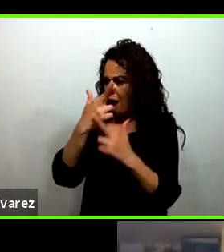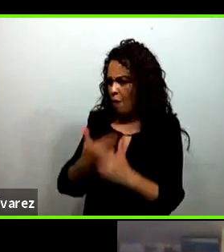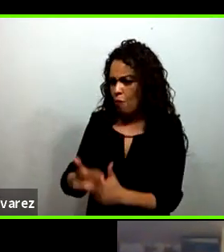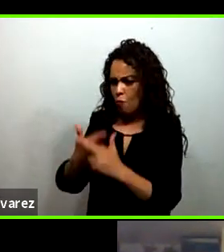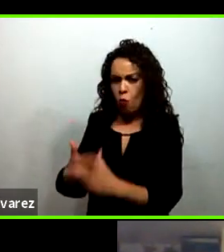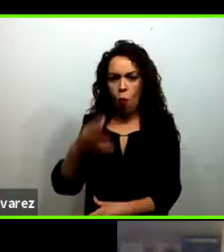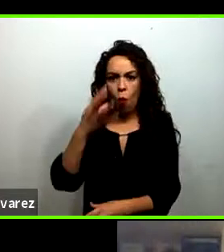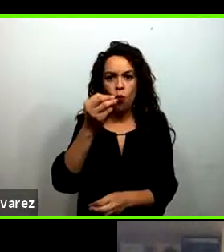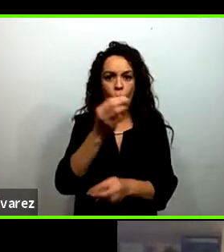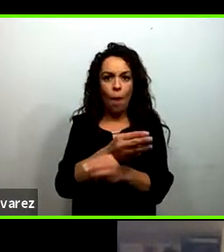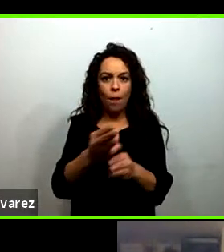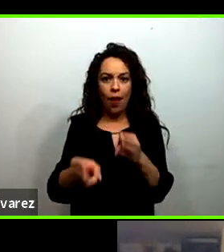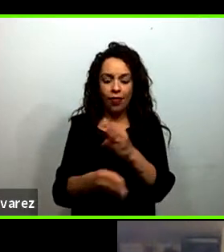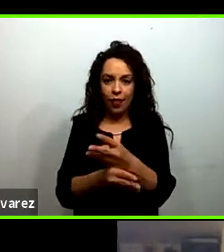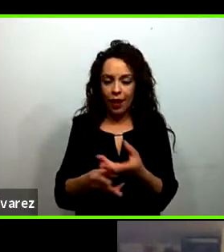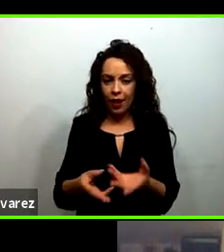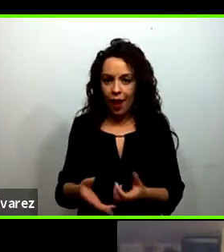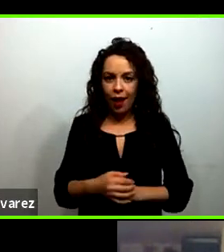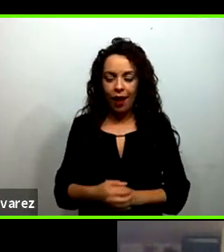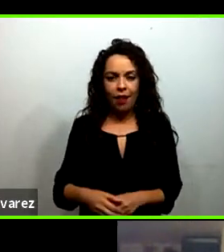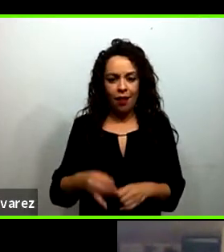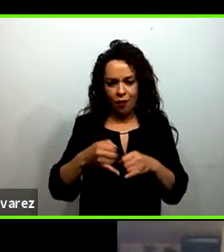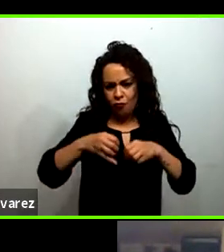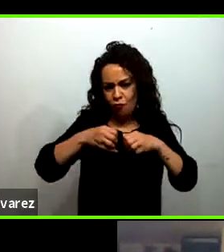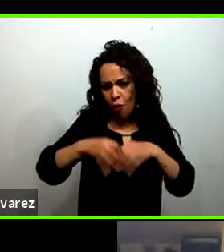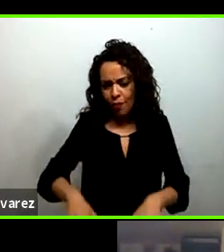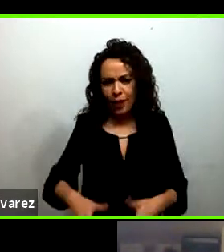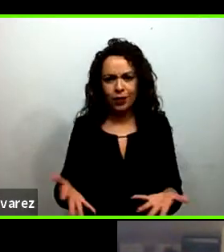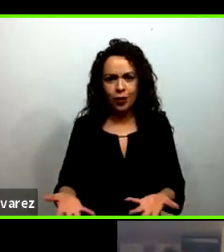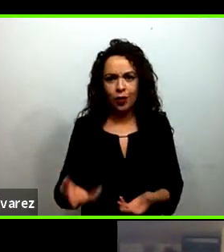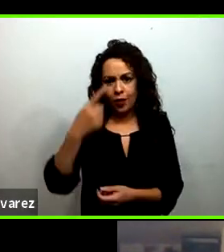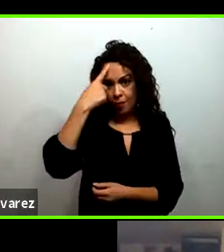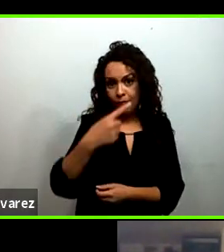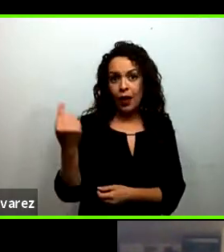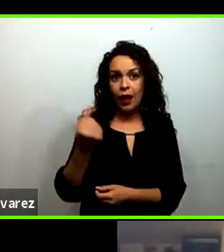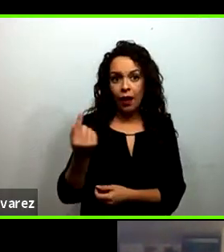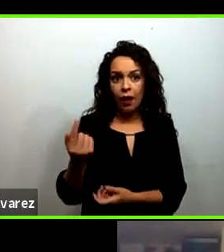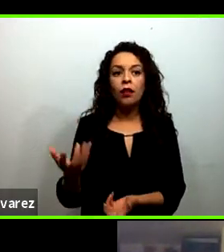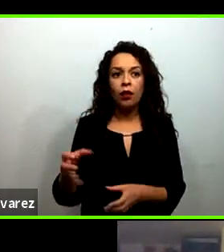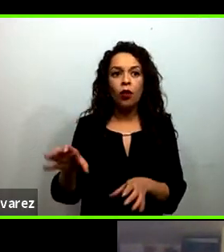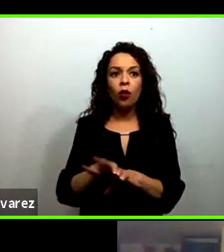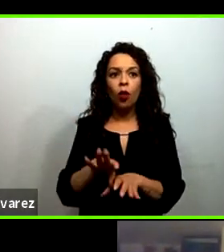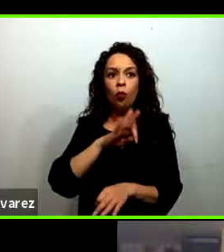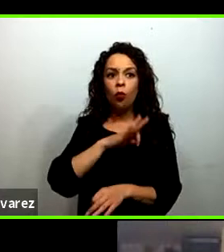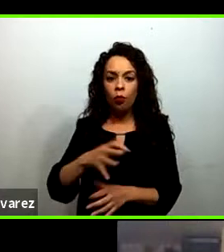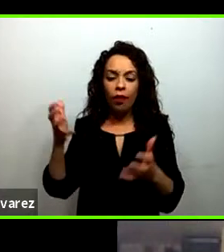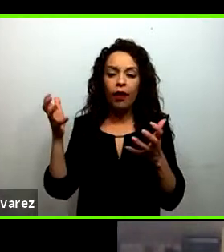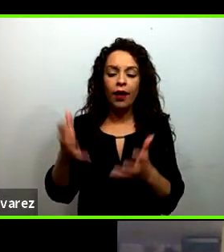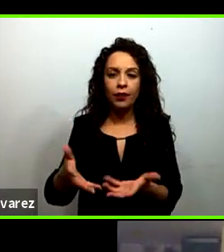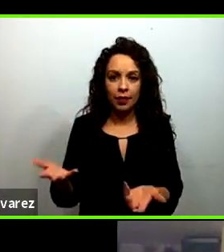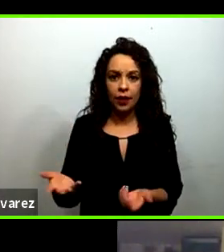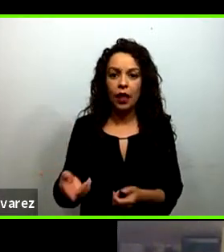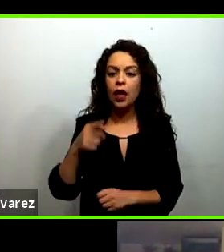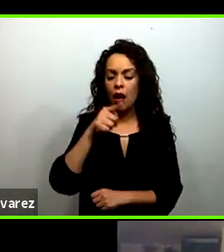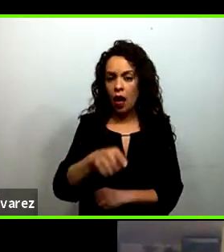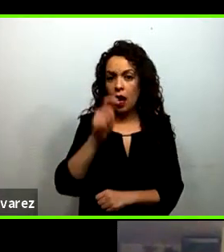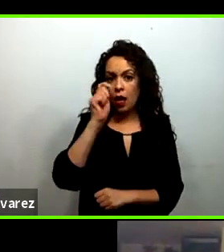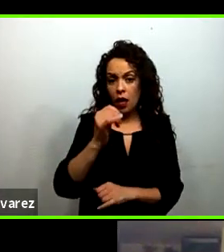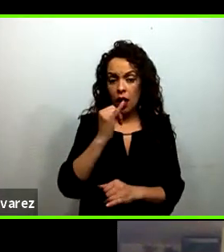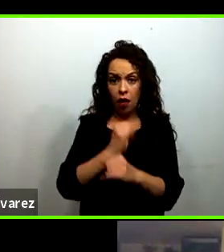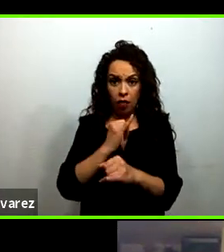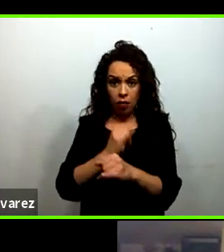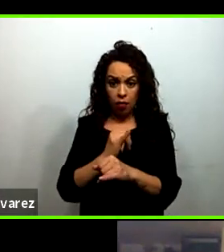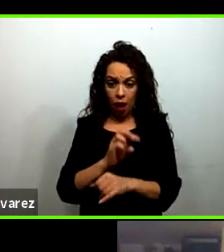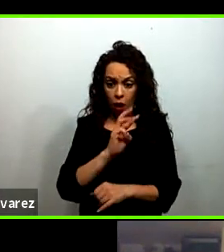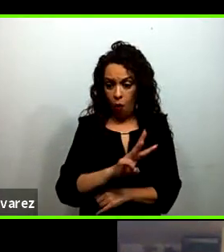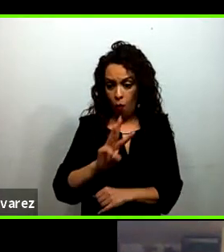mucha gente preguntando cómo pueden hacer para acceder a más material vamos a poner en el sitio web del webinario todos